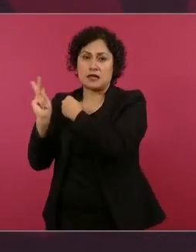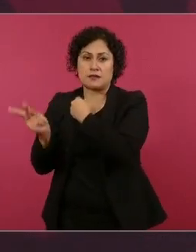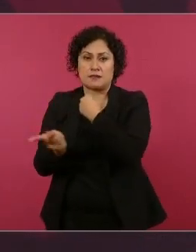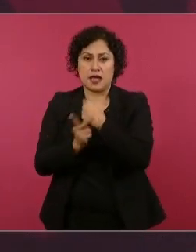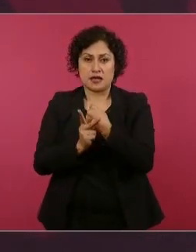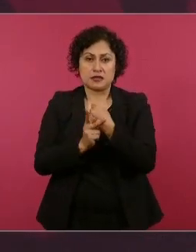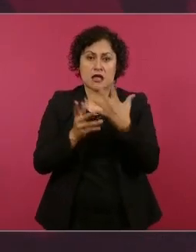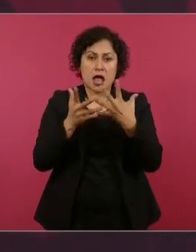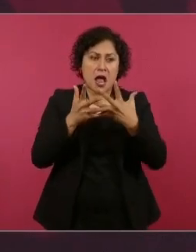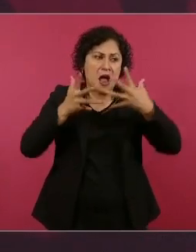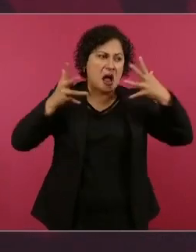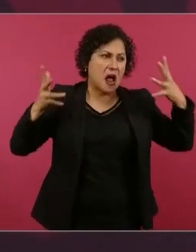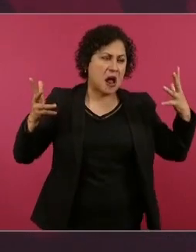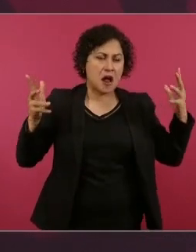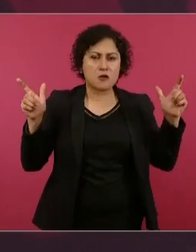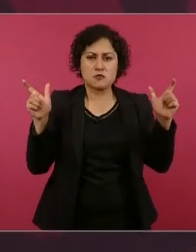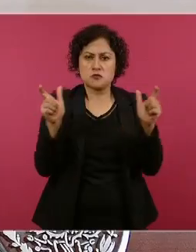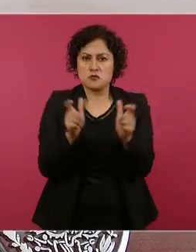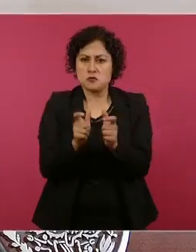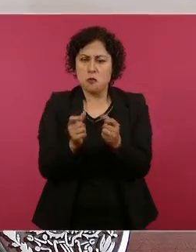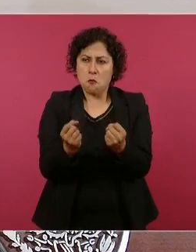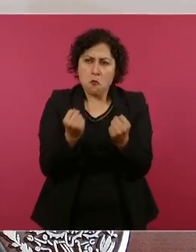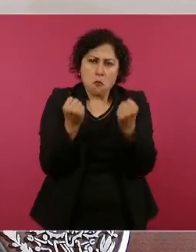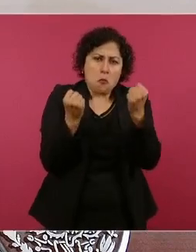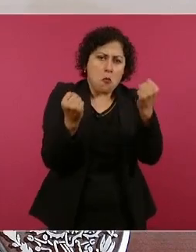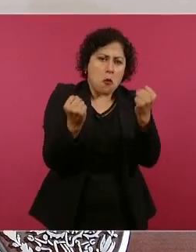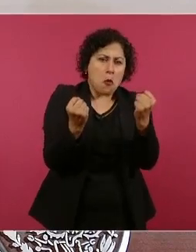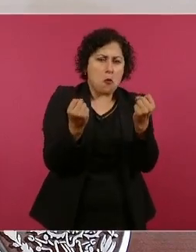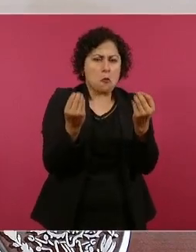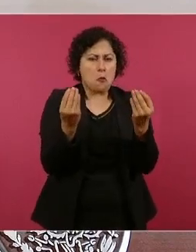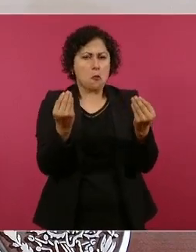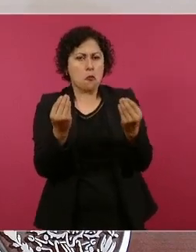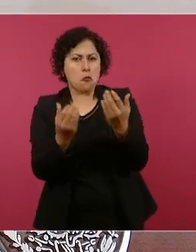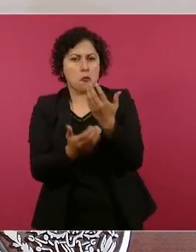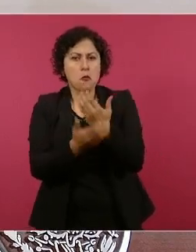de otro pueblo.